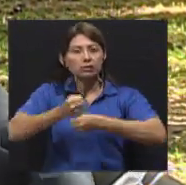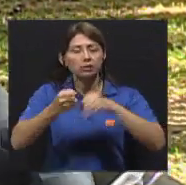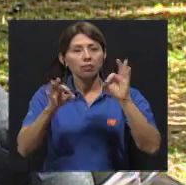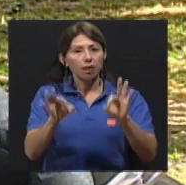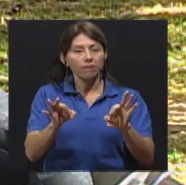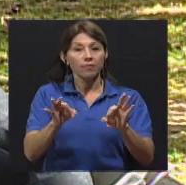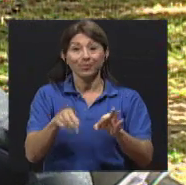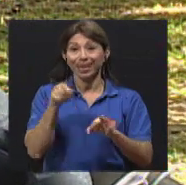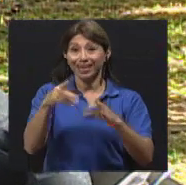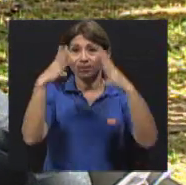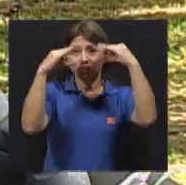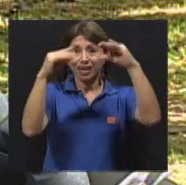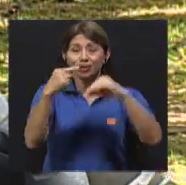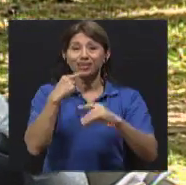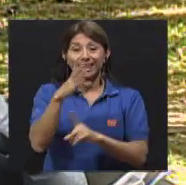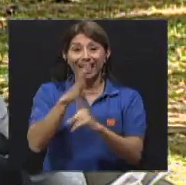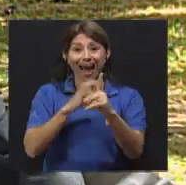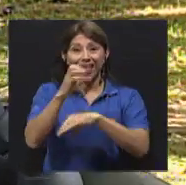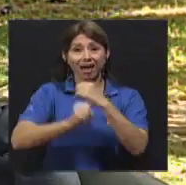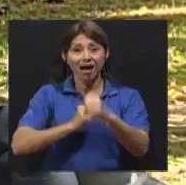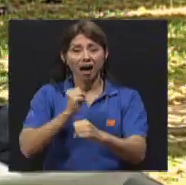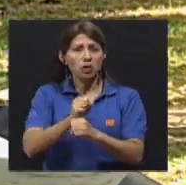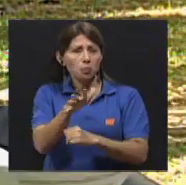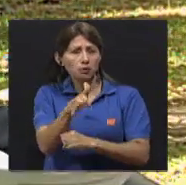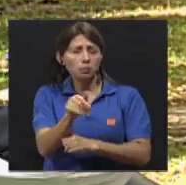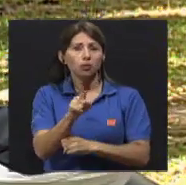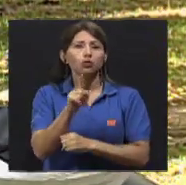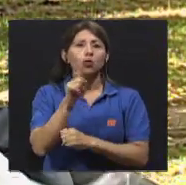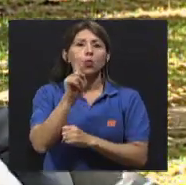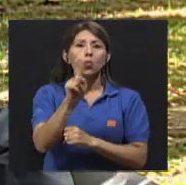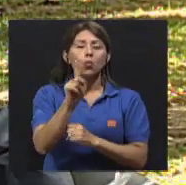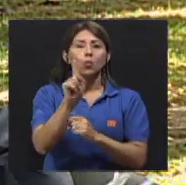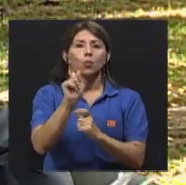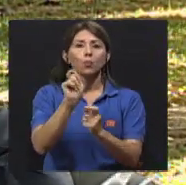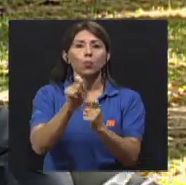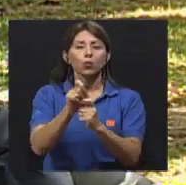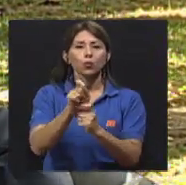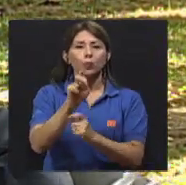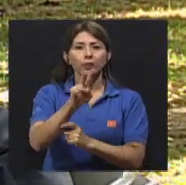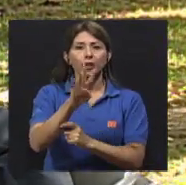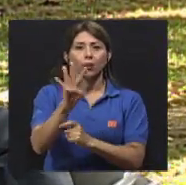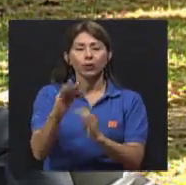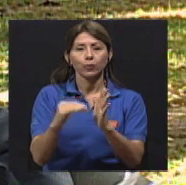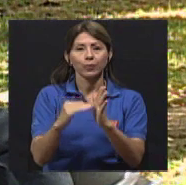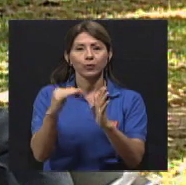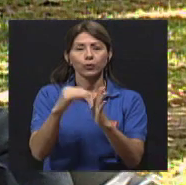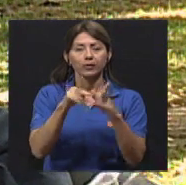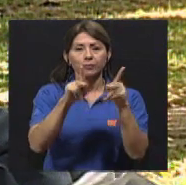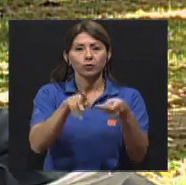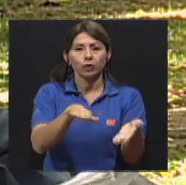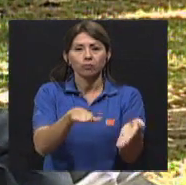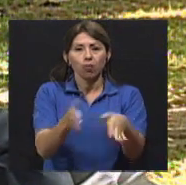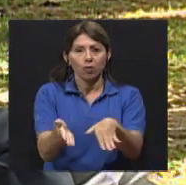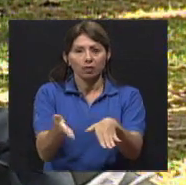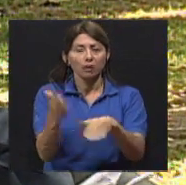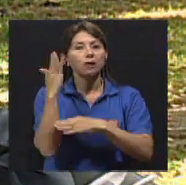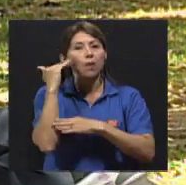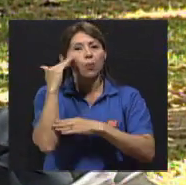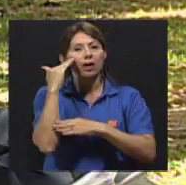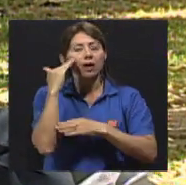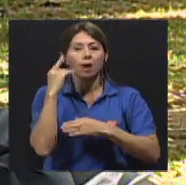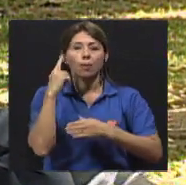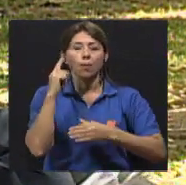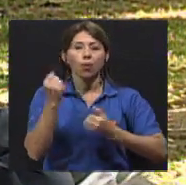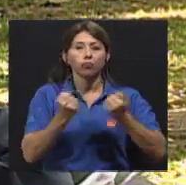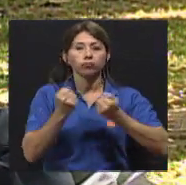que cada año hay alrededor de un millón, 1.24 millones, perdón, de defunciones por accidentes de tránsito. Y